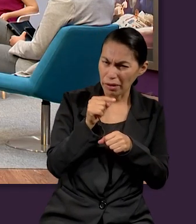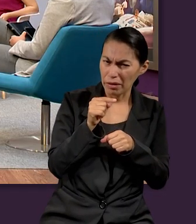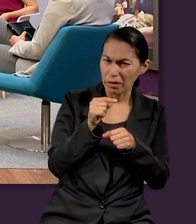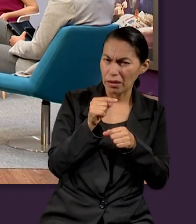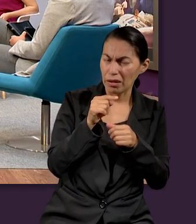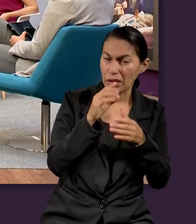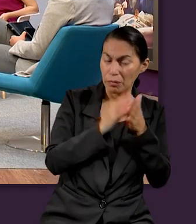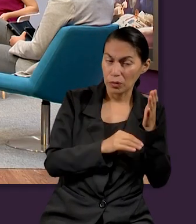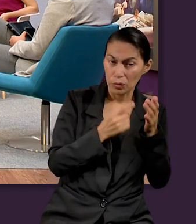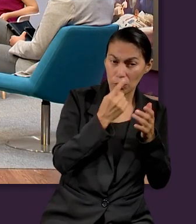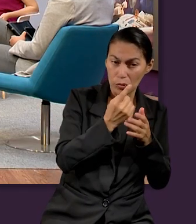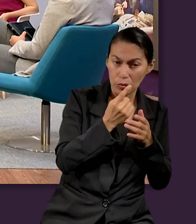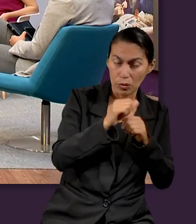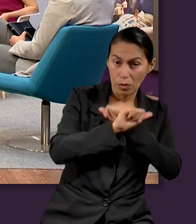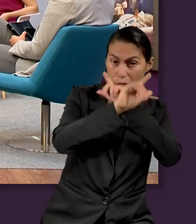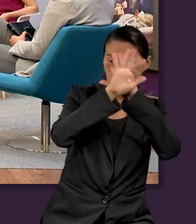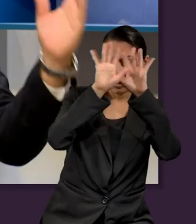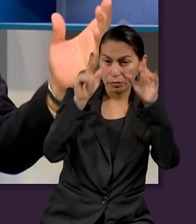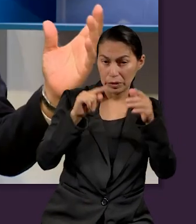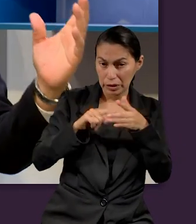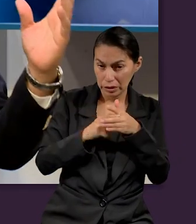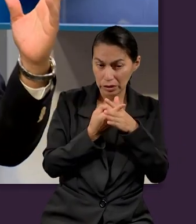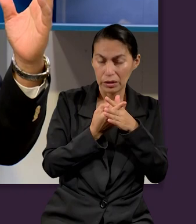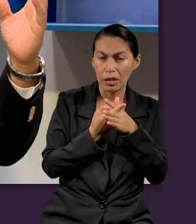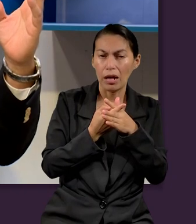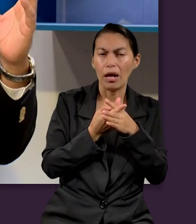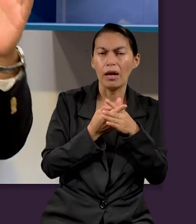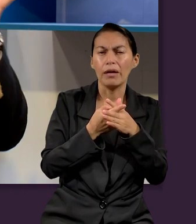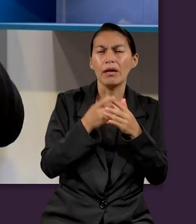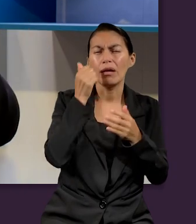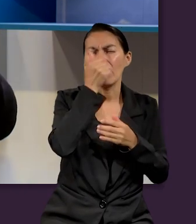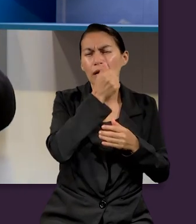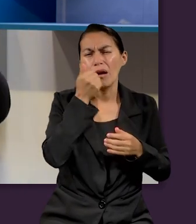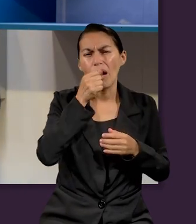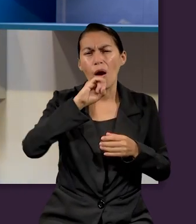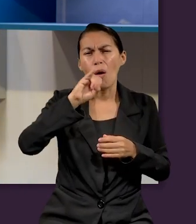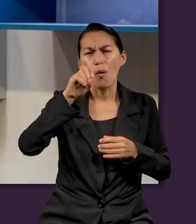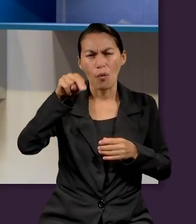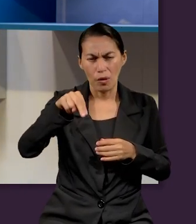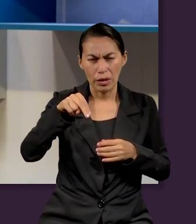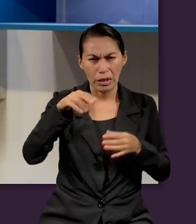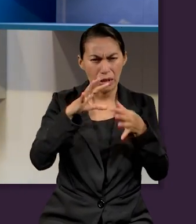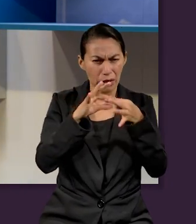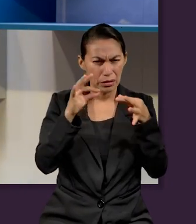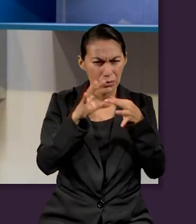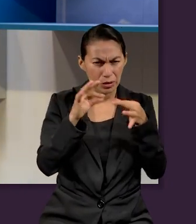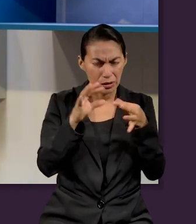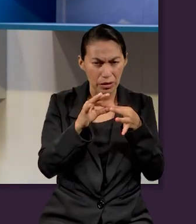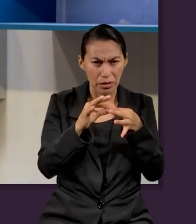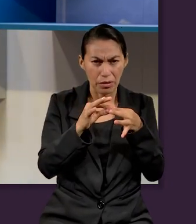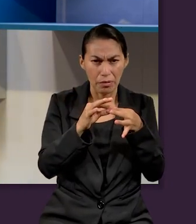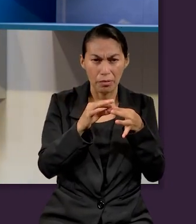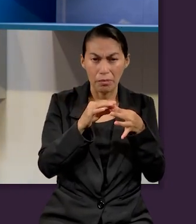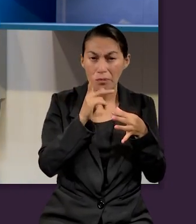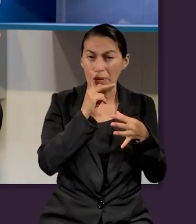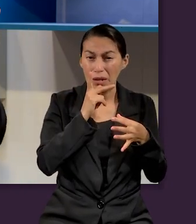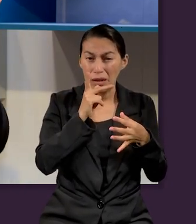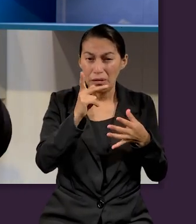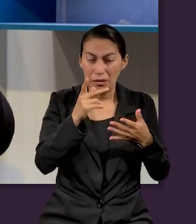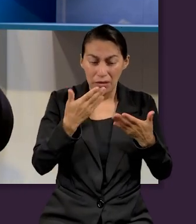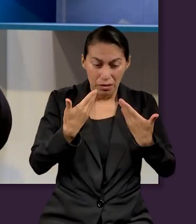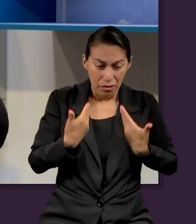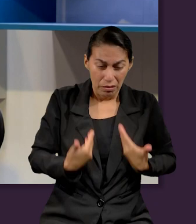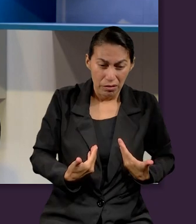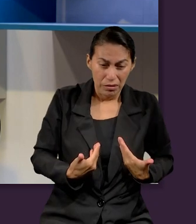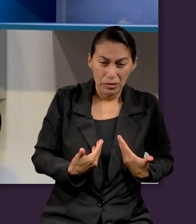cuando empieza el Apocalipsis y se escorre el telón, allá en capítulo 1, el apóstol Juan nos presenta una visión francamente sublime.